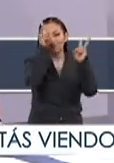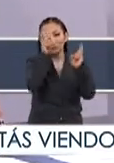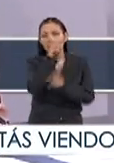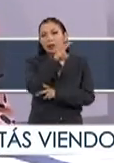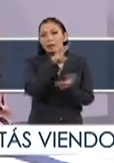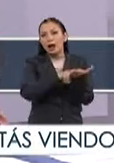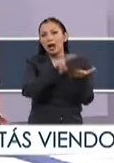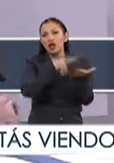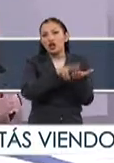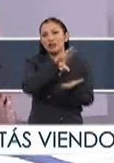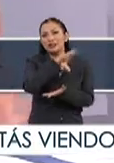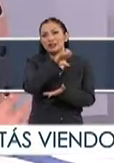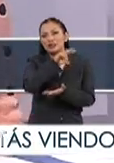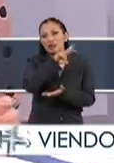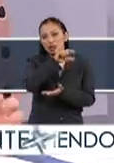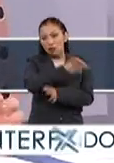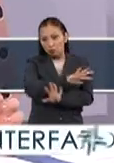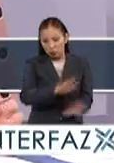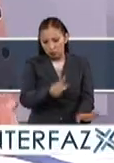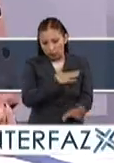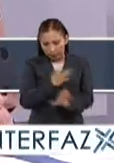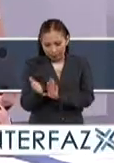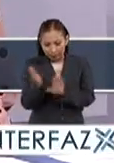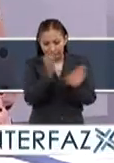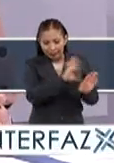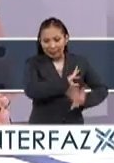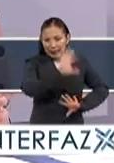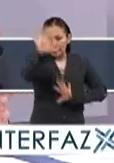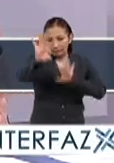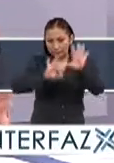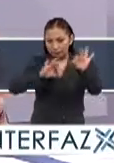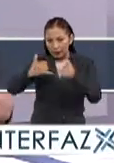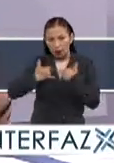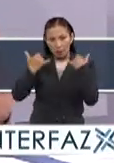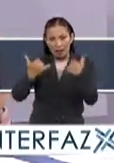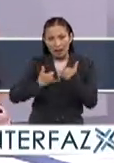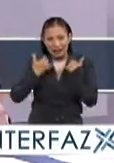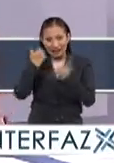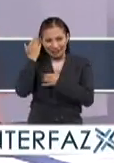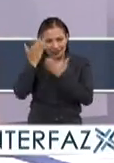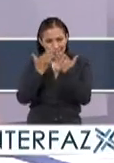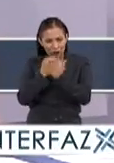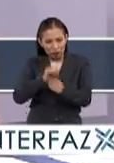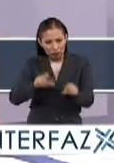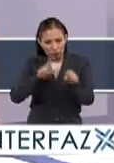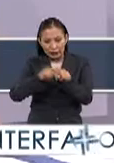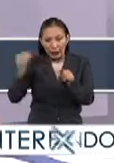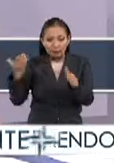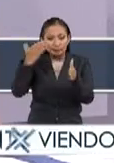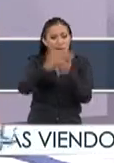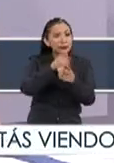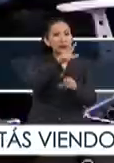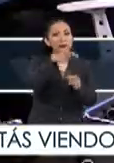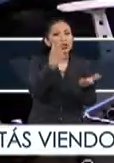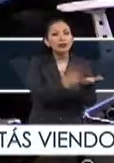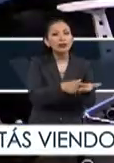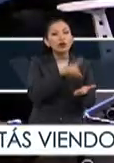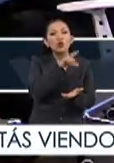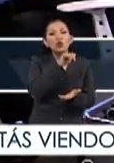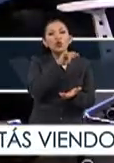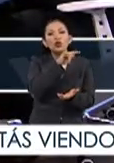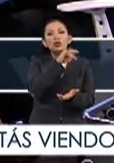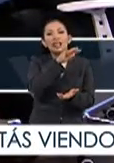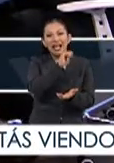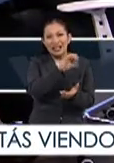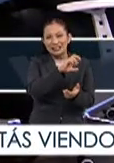valores cívicos, una vez que ya reclutan a los muchachos, ¿qué es lo que tienen que hacer dentro de esta ludoteca cívica? Mira,